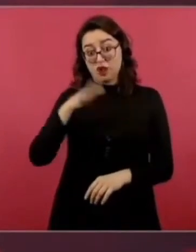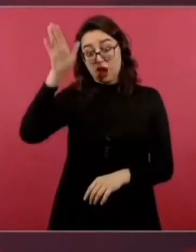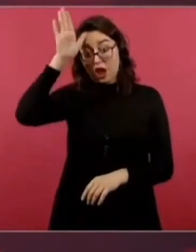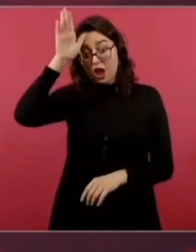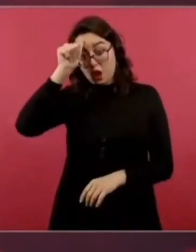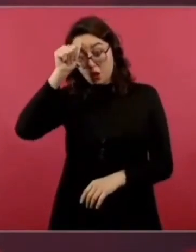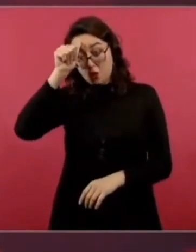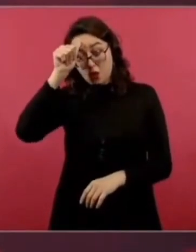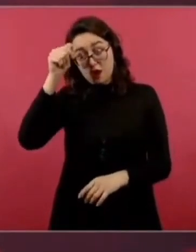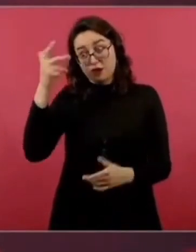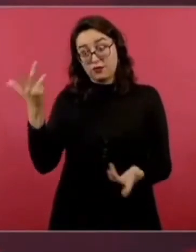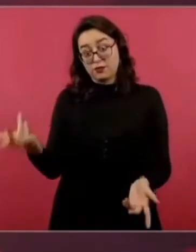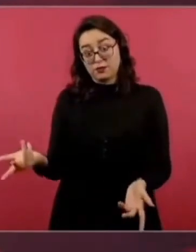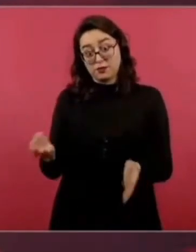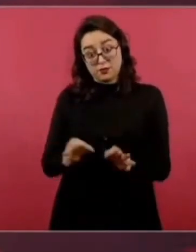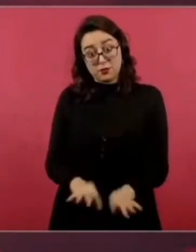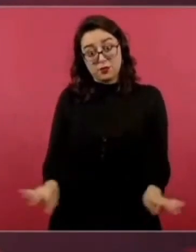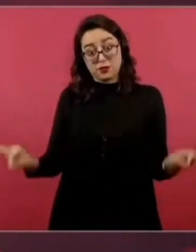Eso sería lo ideal.